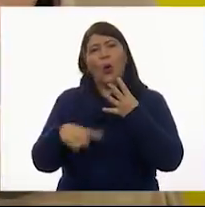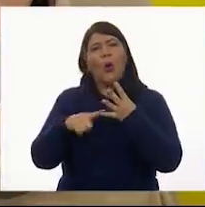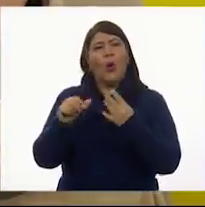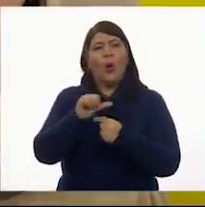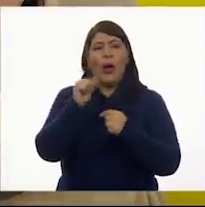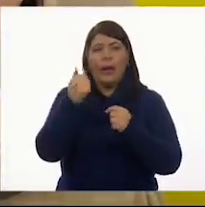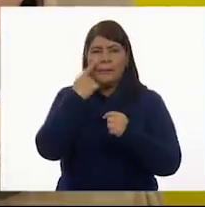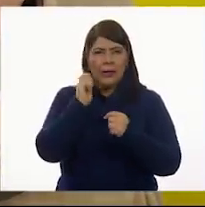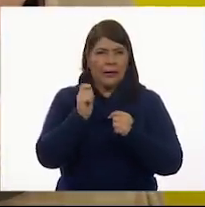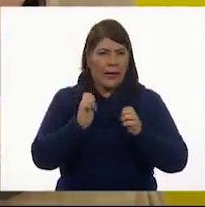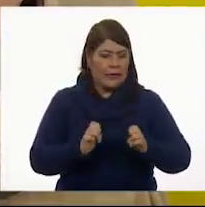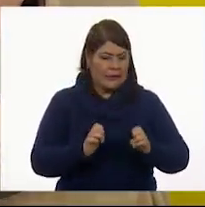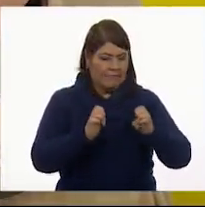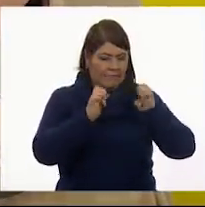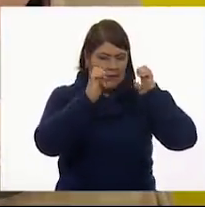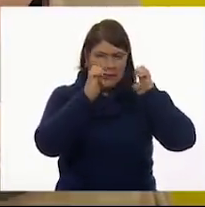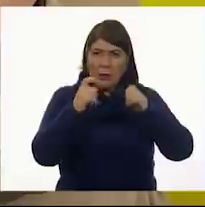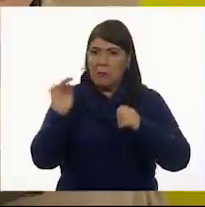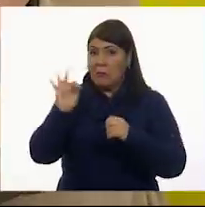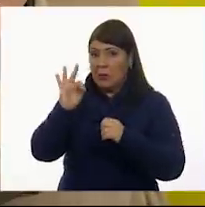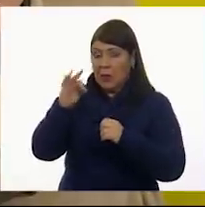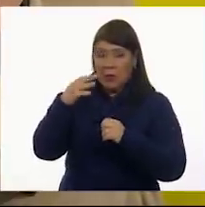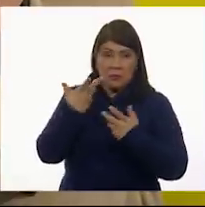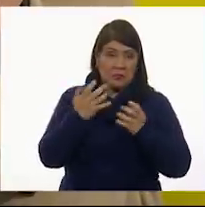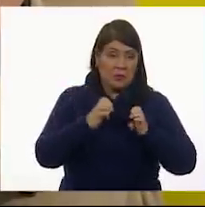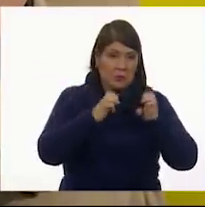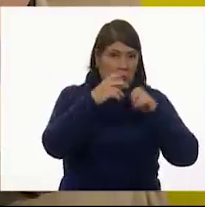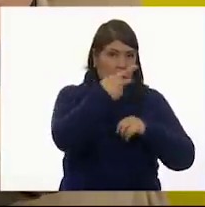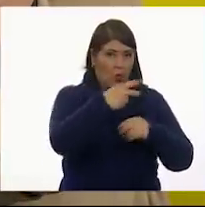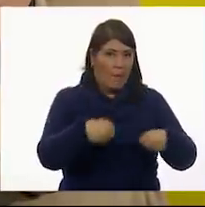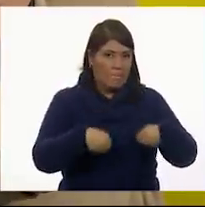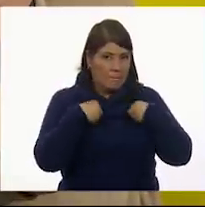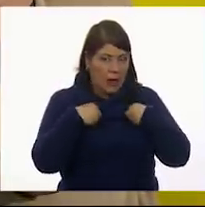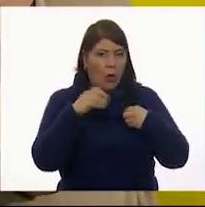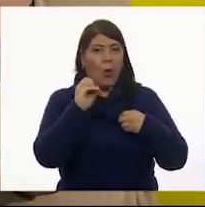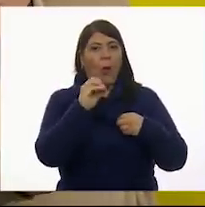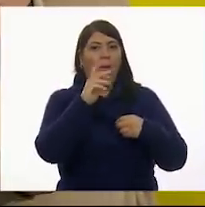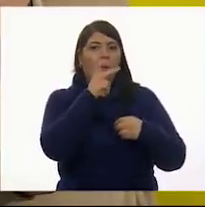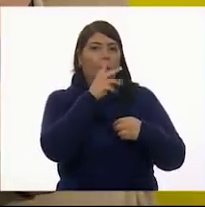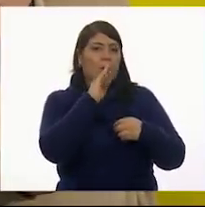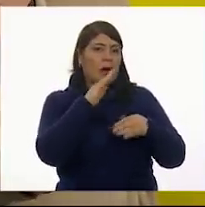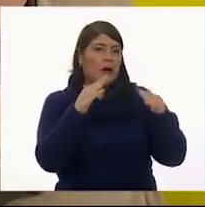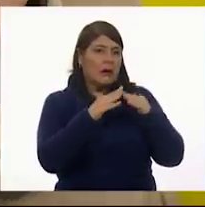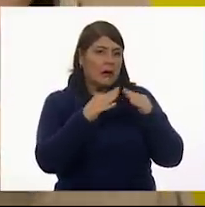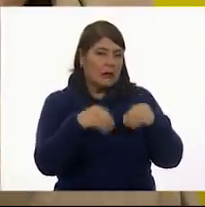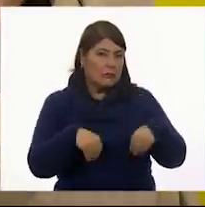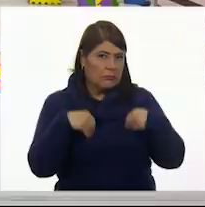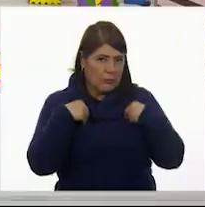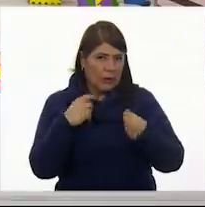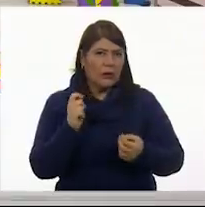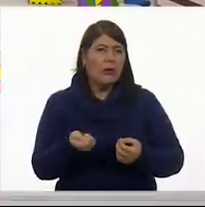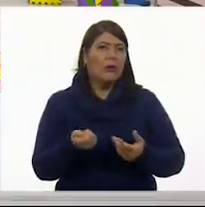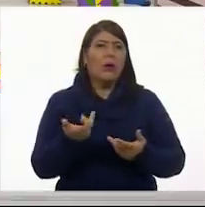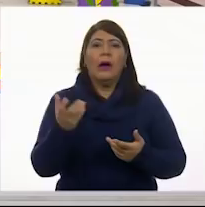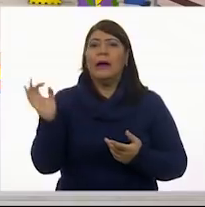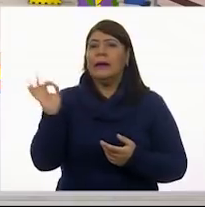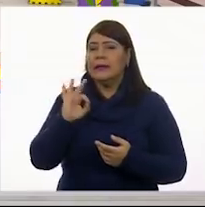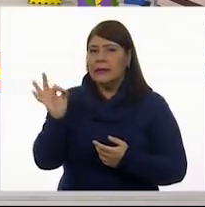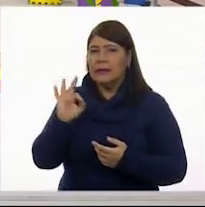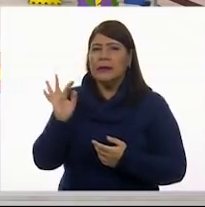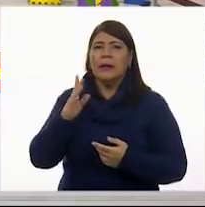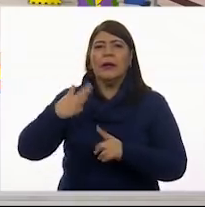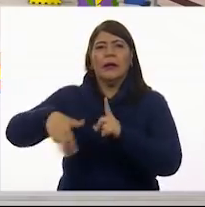ser el edificio donde vives. Podría ser. O el de la casa de tus papás. Tal vez. O donde viven los niños